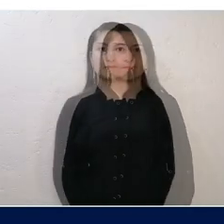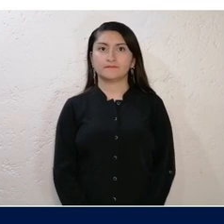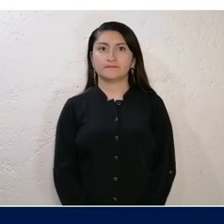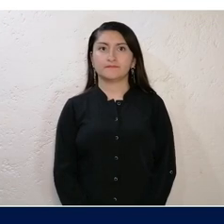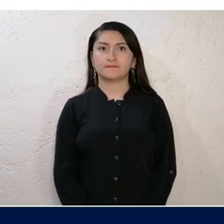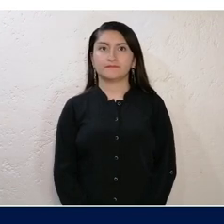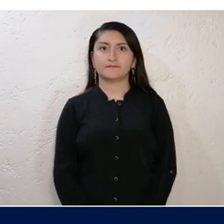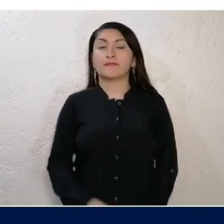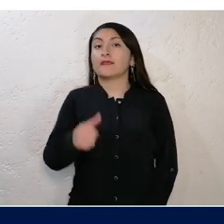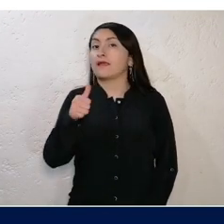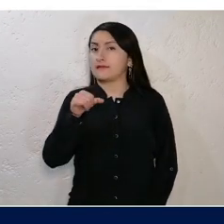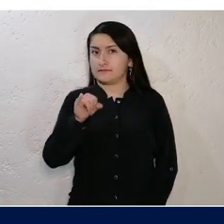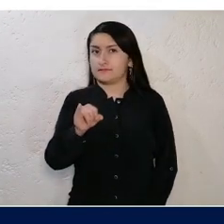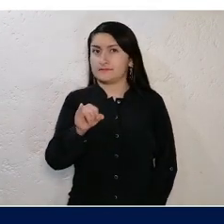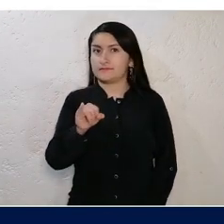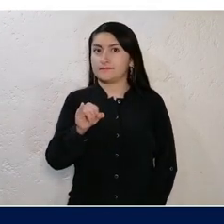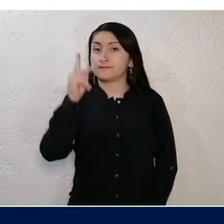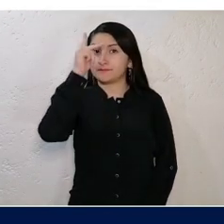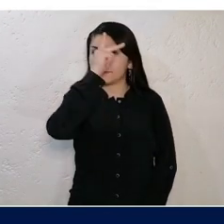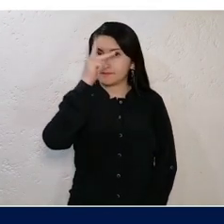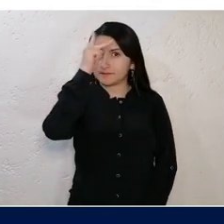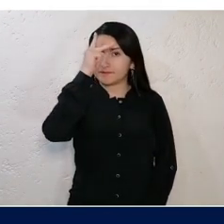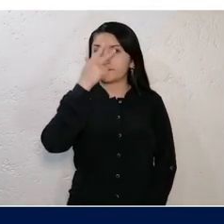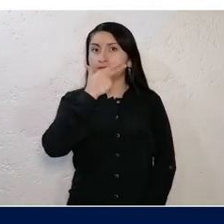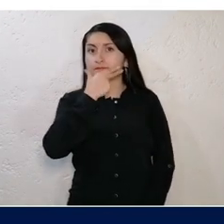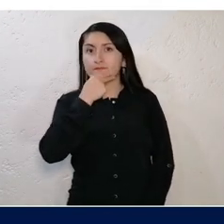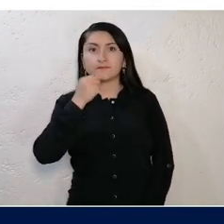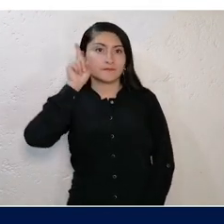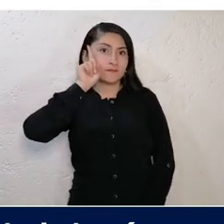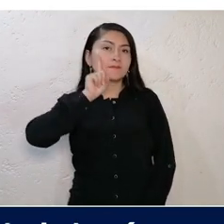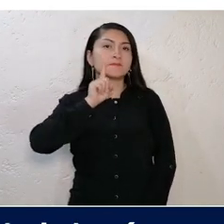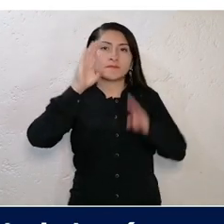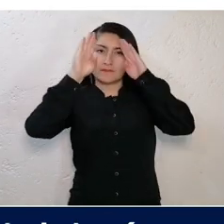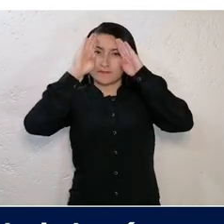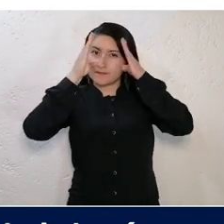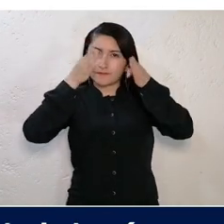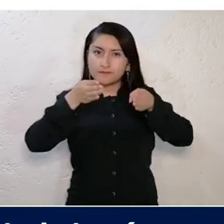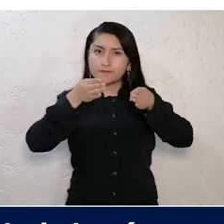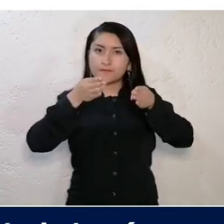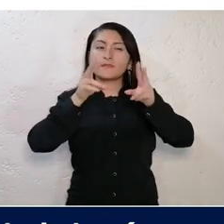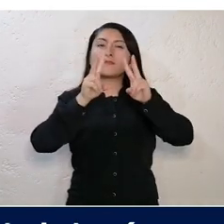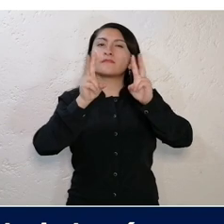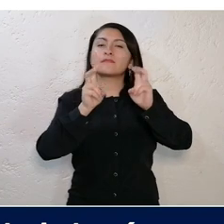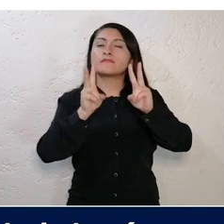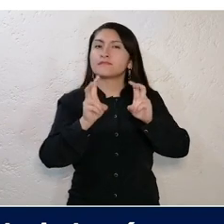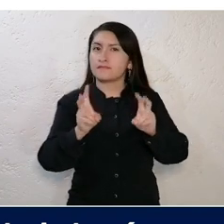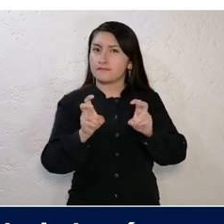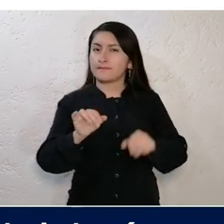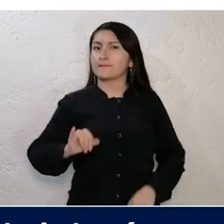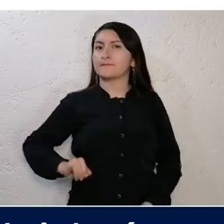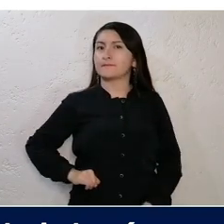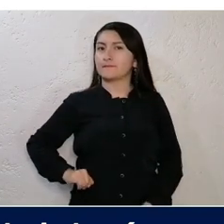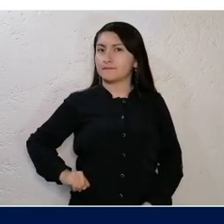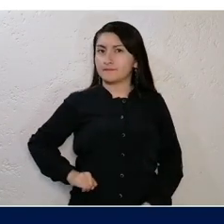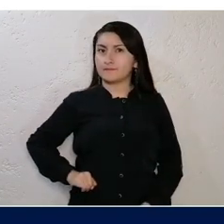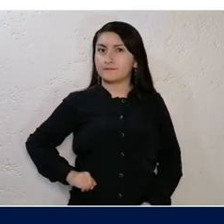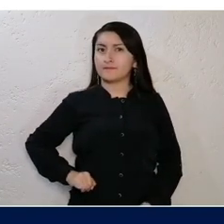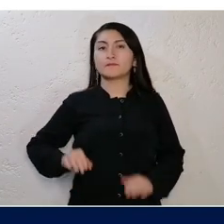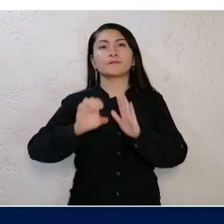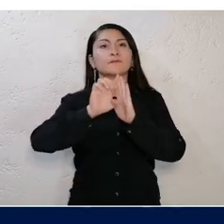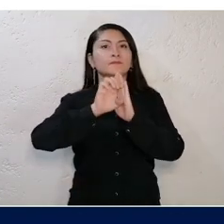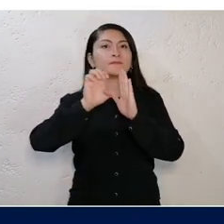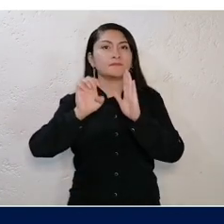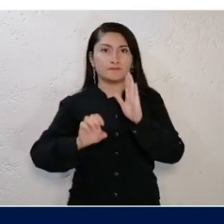De esta manera, los psicólogos y las psicólogas se encargan de abordar cuantiosos temas de interés,